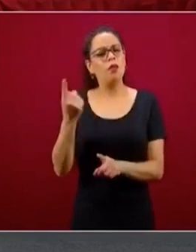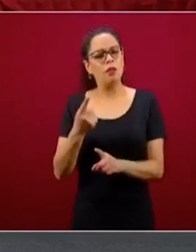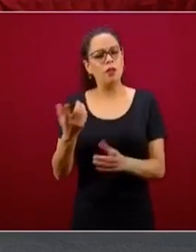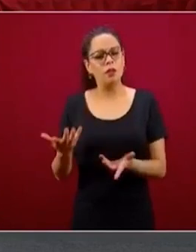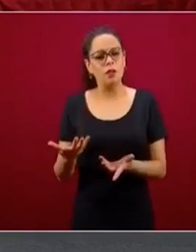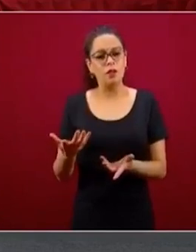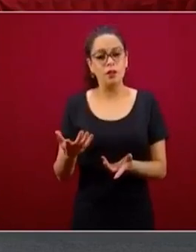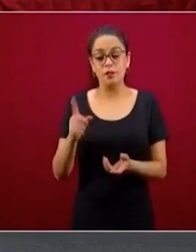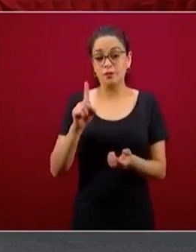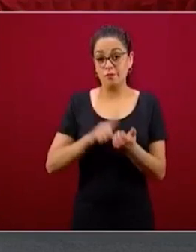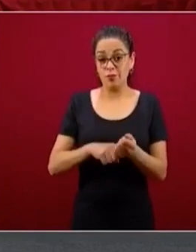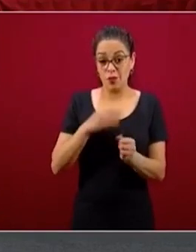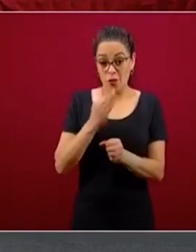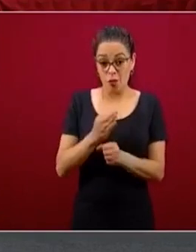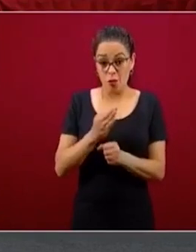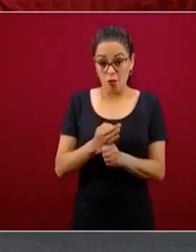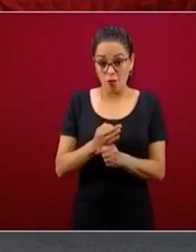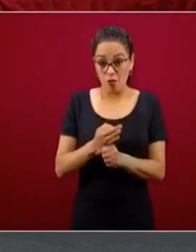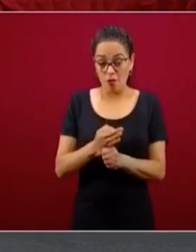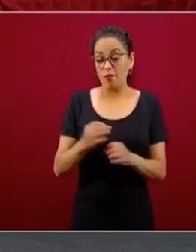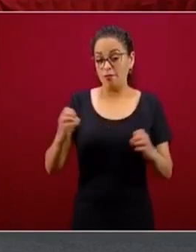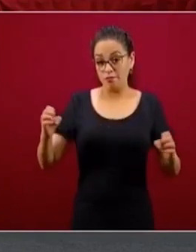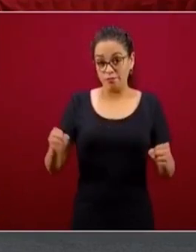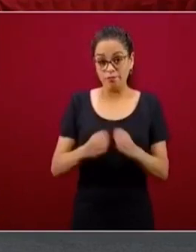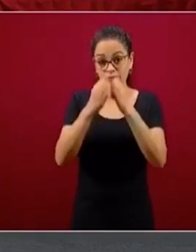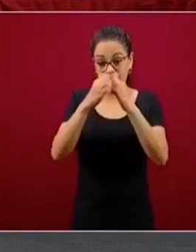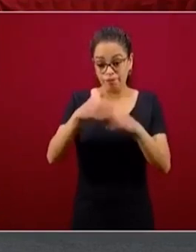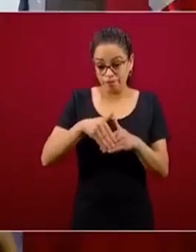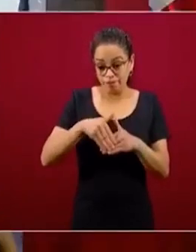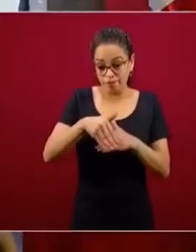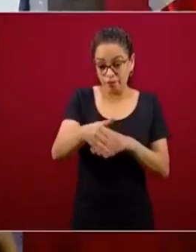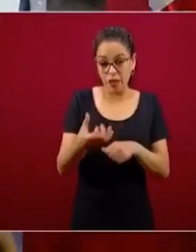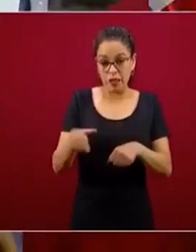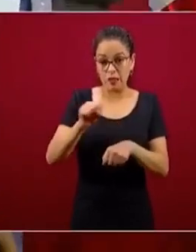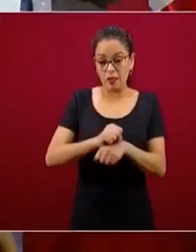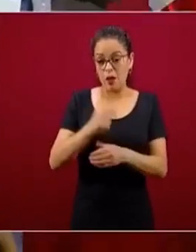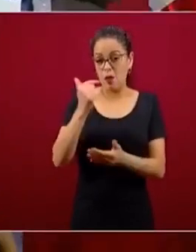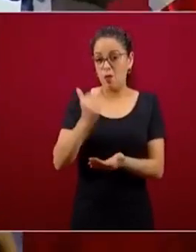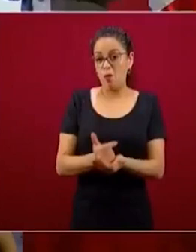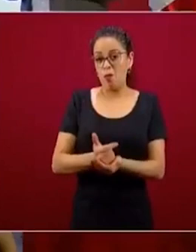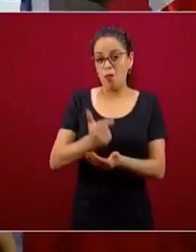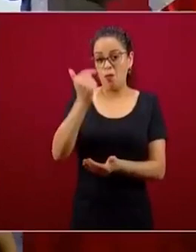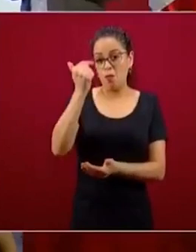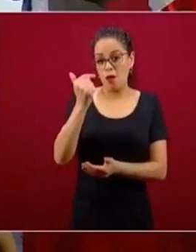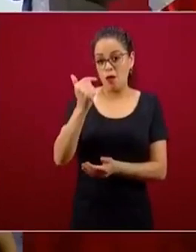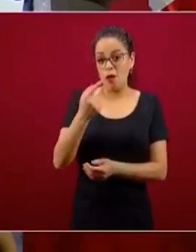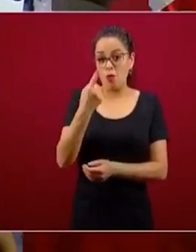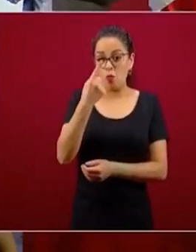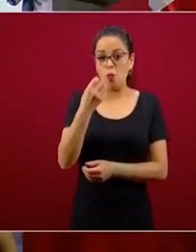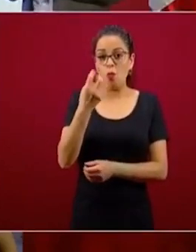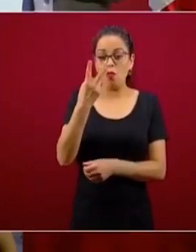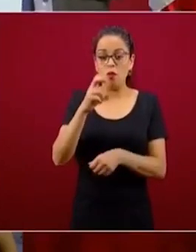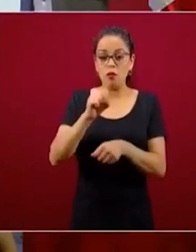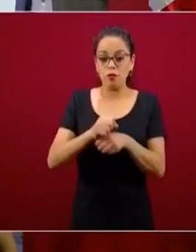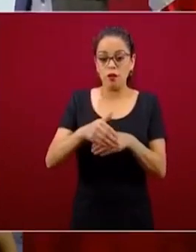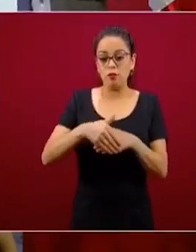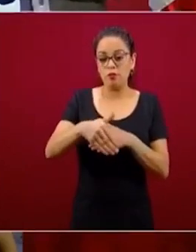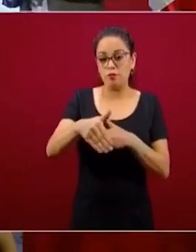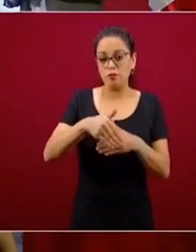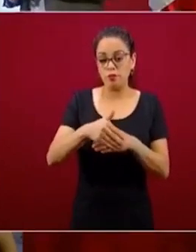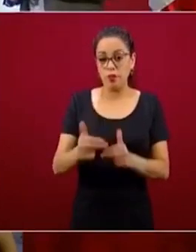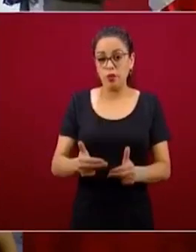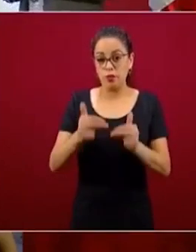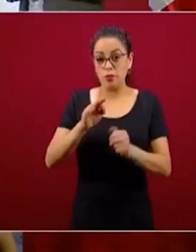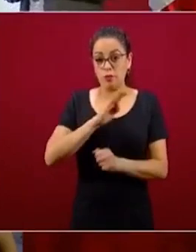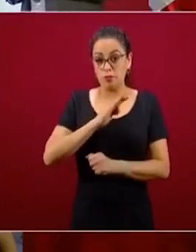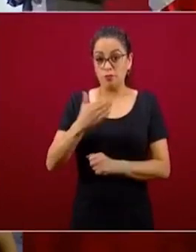emergencia, son semanas críticas, una o dos semanas pueden hacer la diferencia entre si un pequeño negocio puede mantenerse